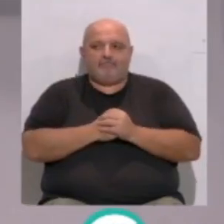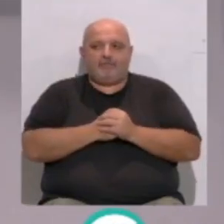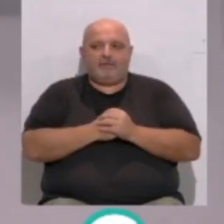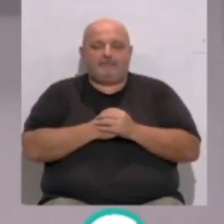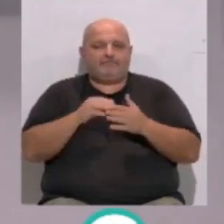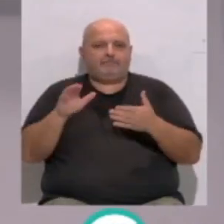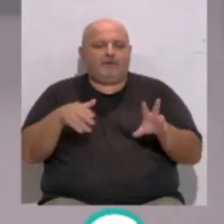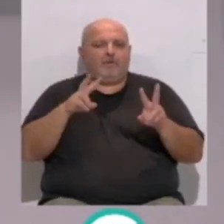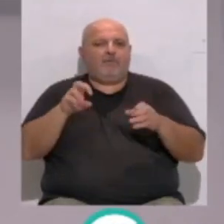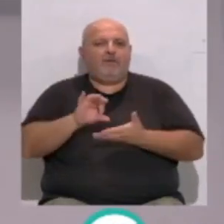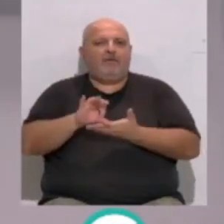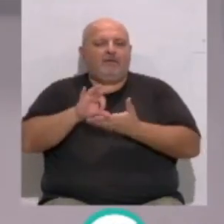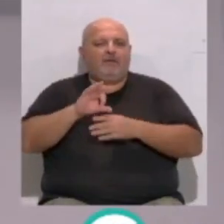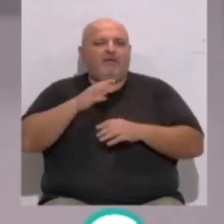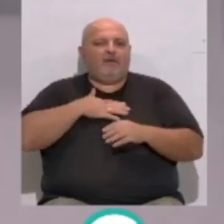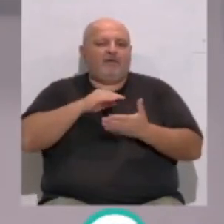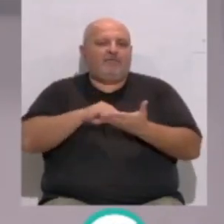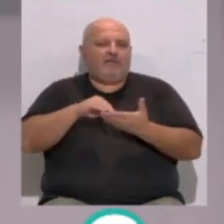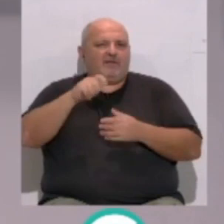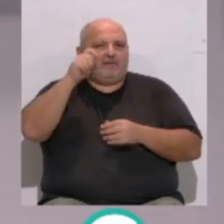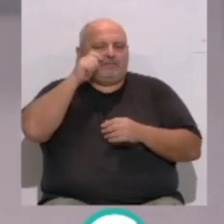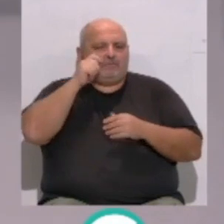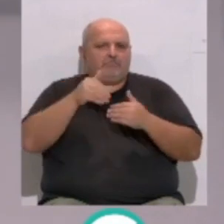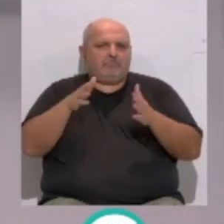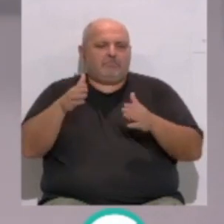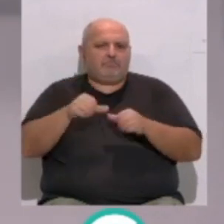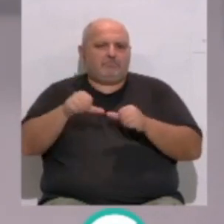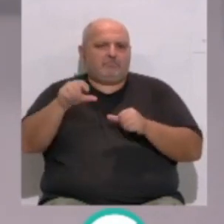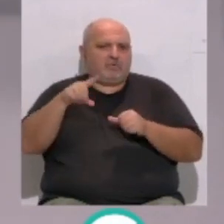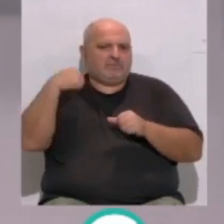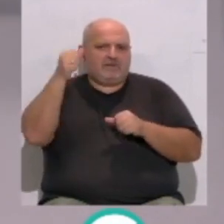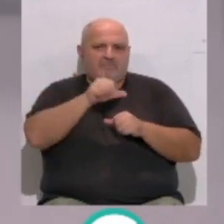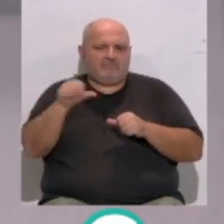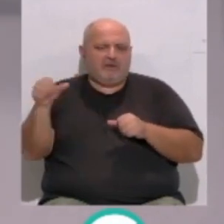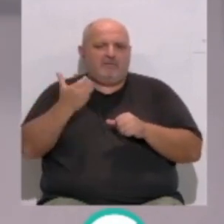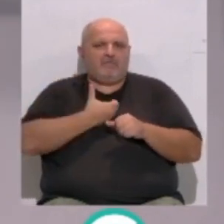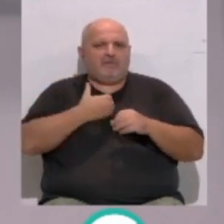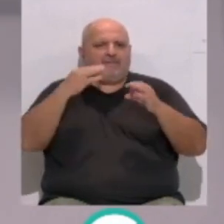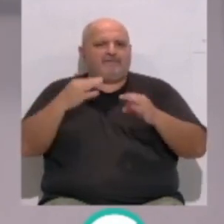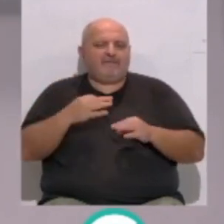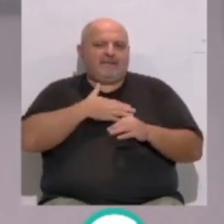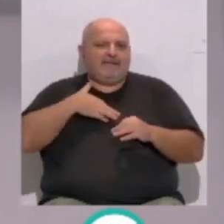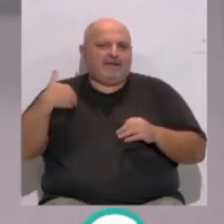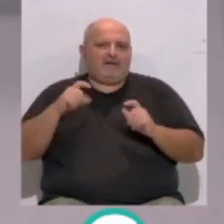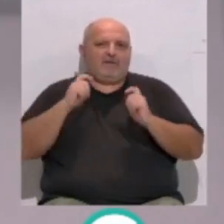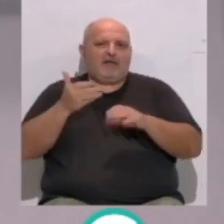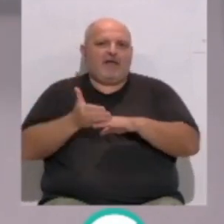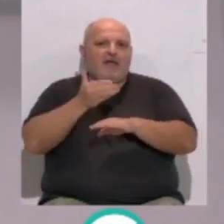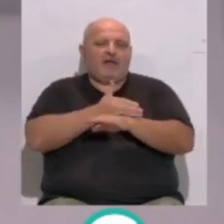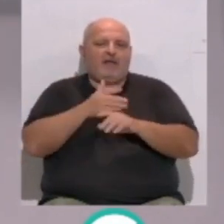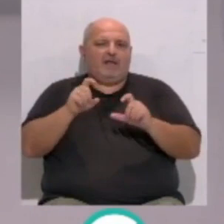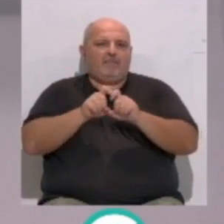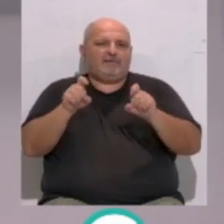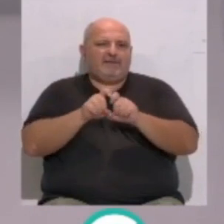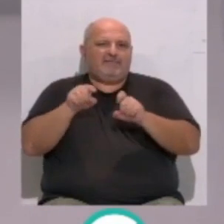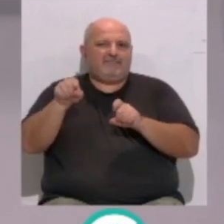El nuevo servicio de las oficinas de turismo comenzará su actividad la próxima semana. El Ayuntamiento ha querido por ello reunirse previamente con la empresa